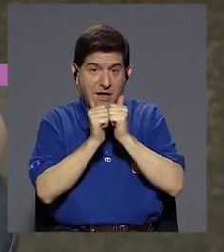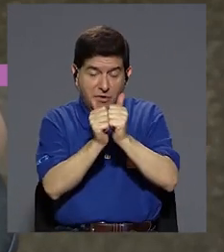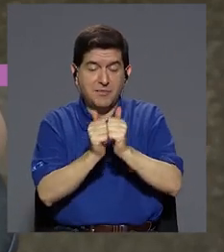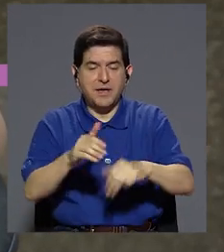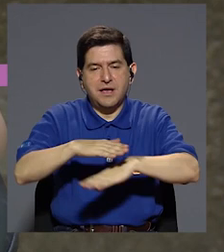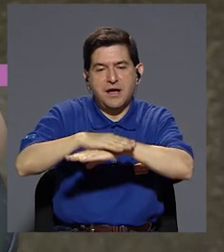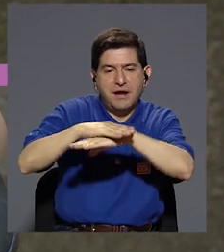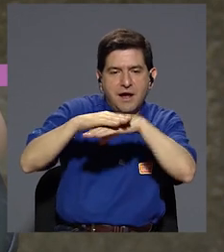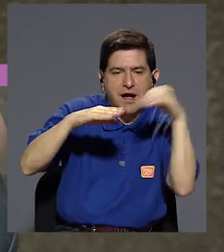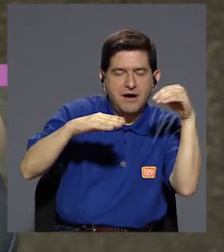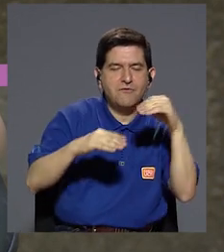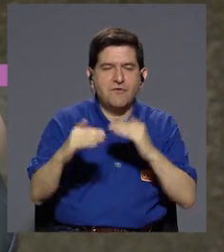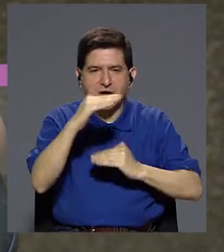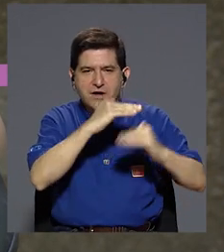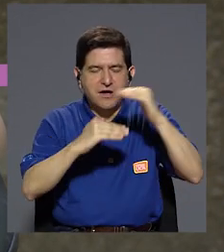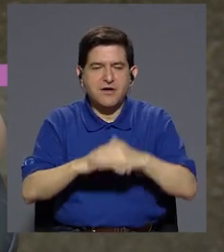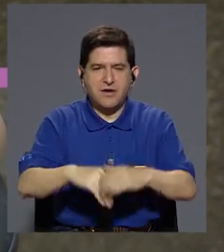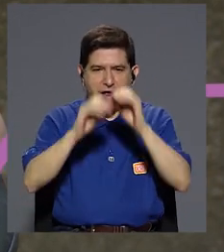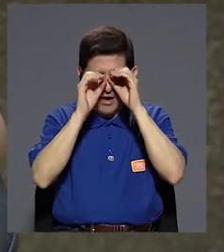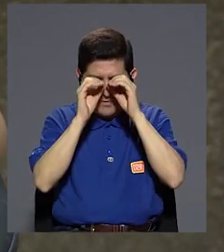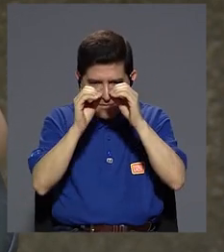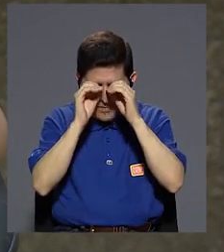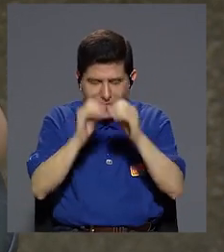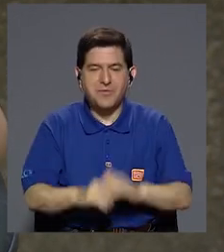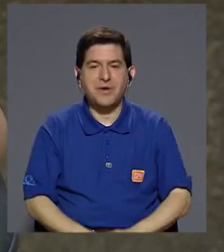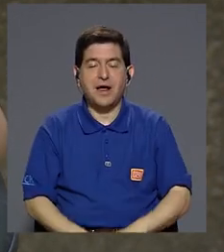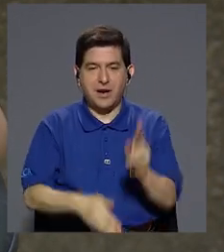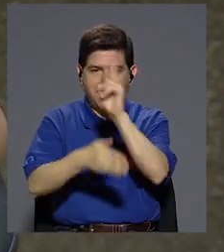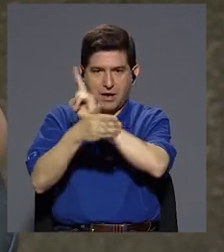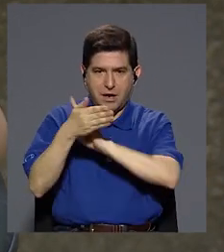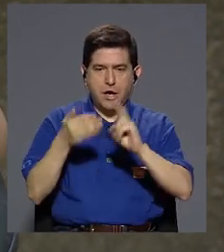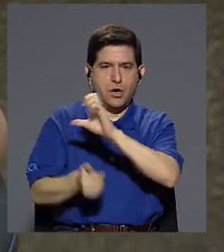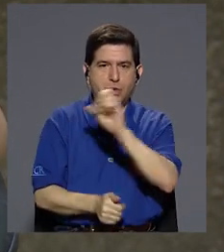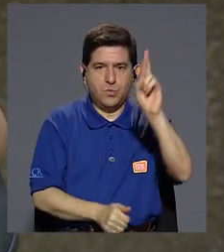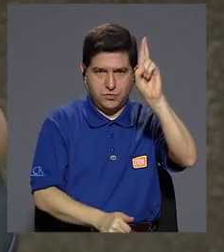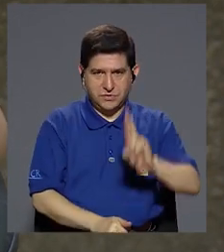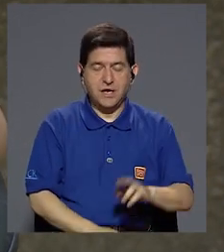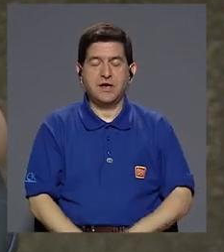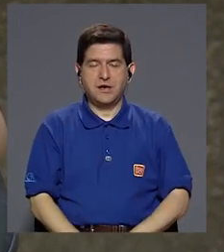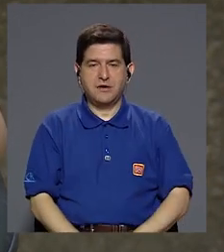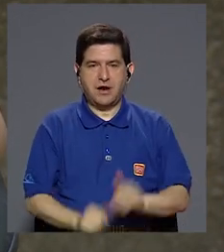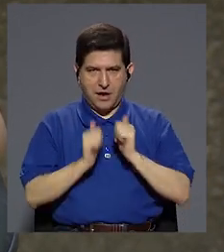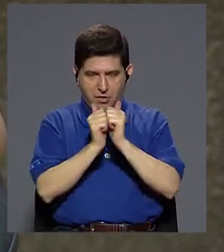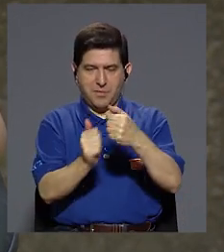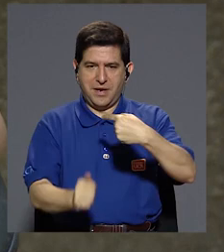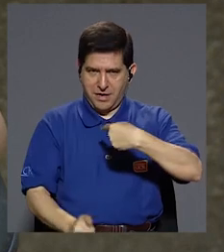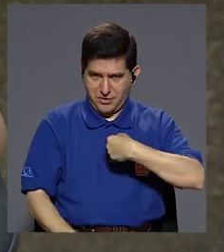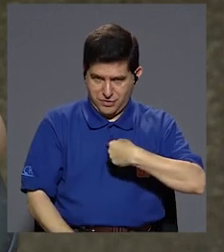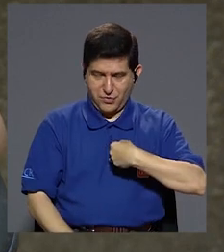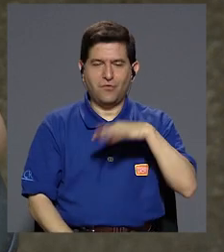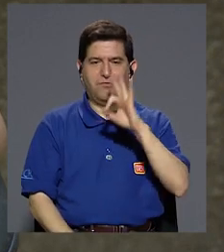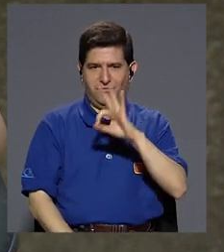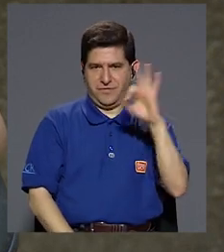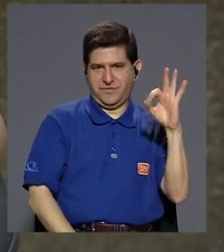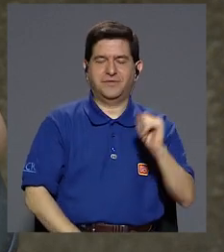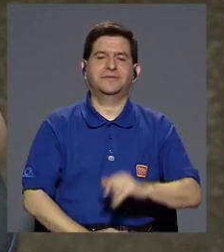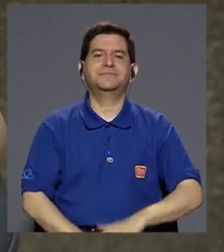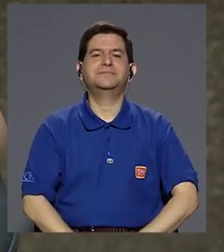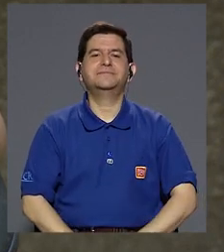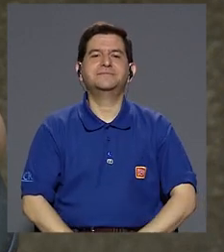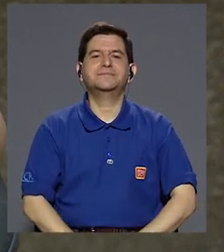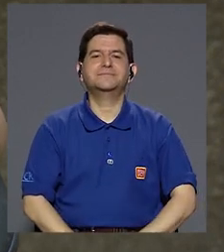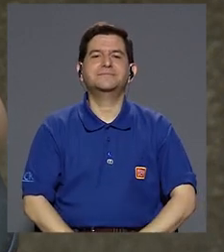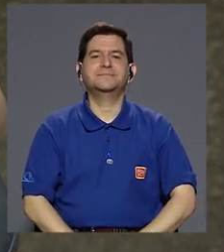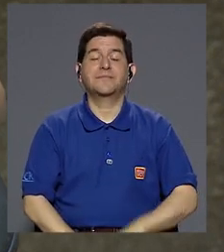acompañamos desde las afueras de la Facultad de Microbiología en la Universidad de Costa Rica. Estará con usted su servidora Fabiola Fernández.